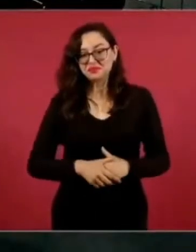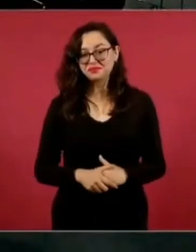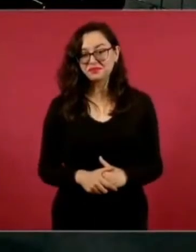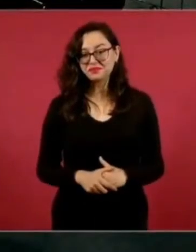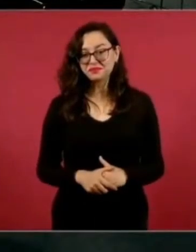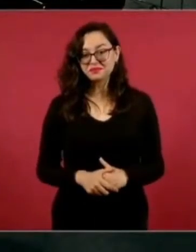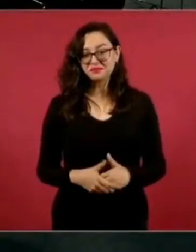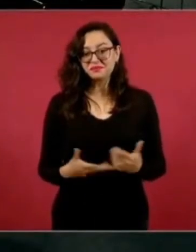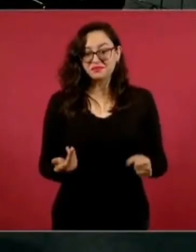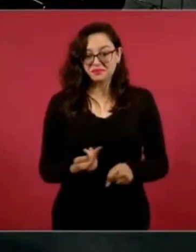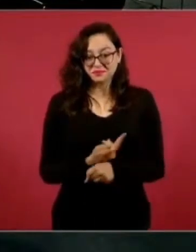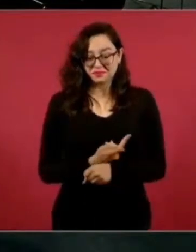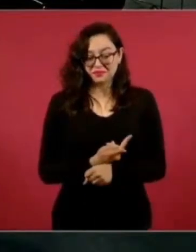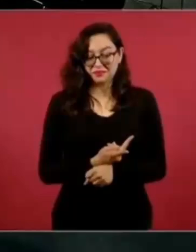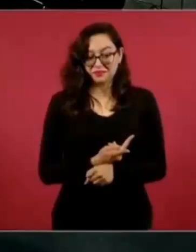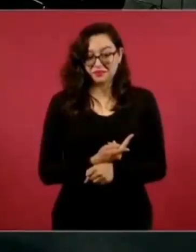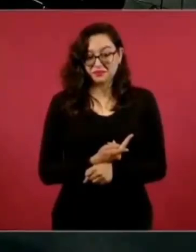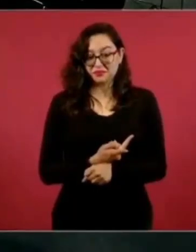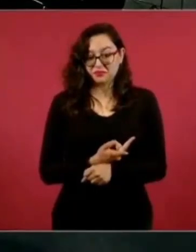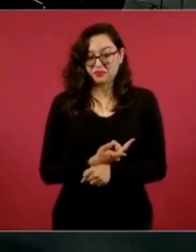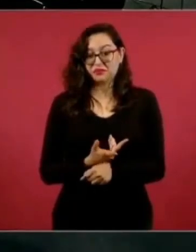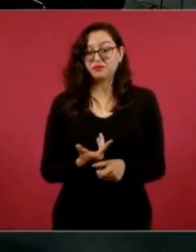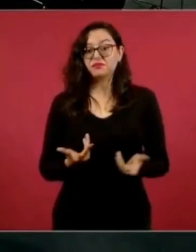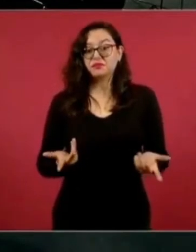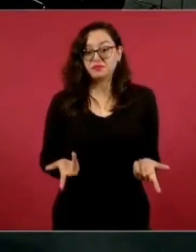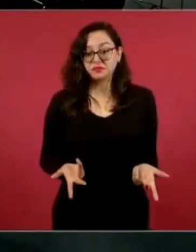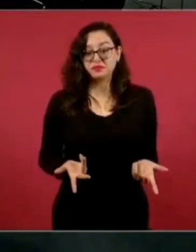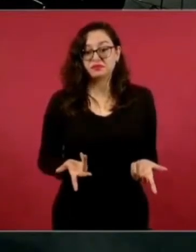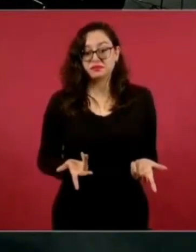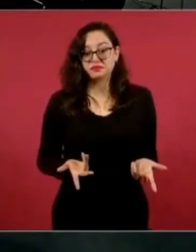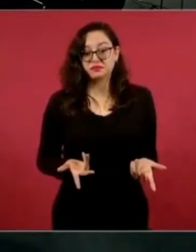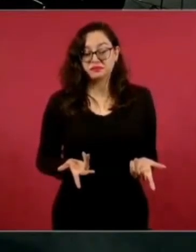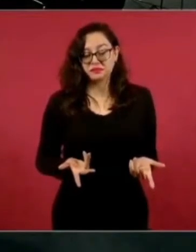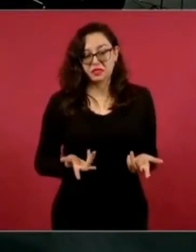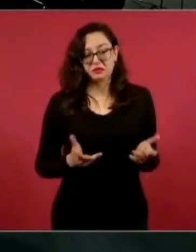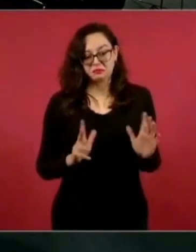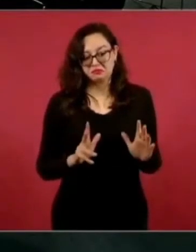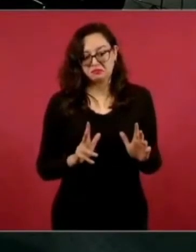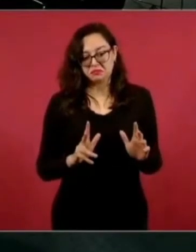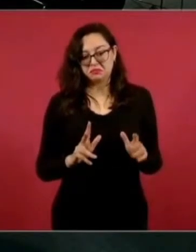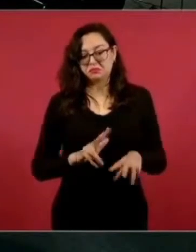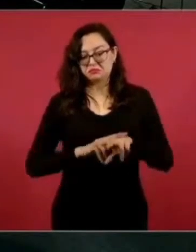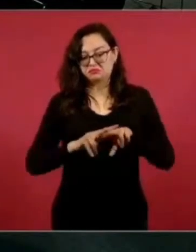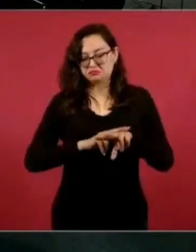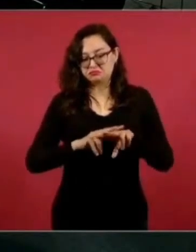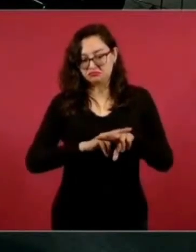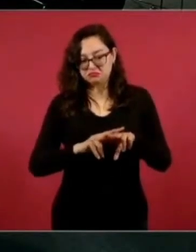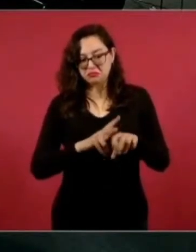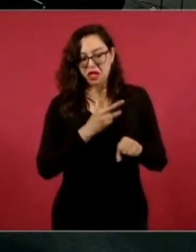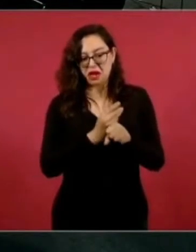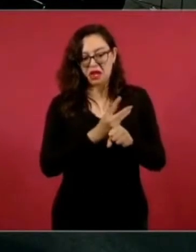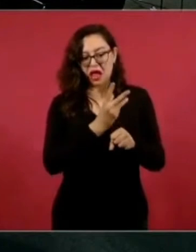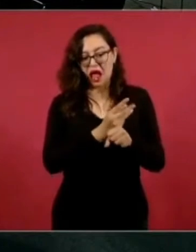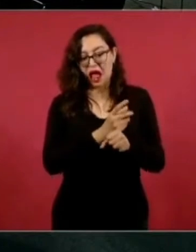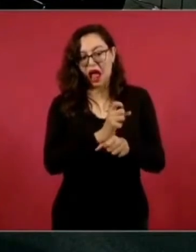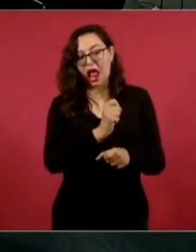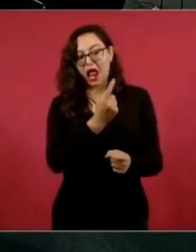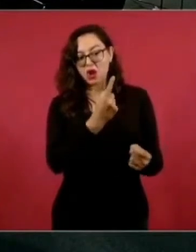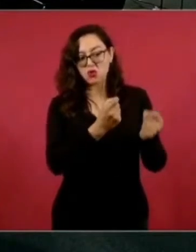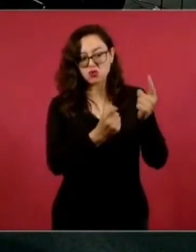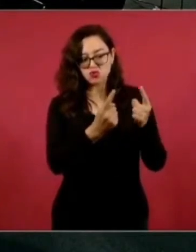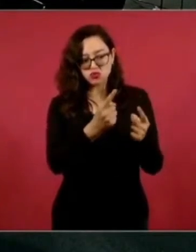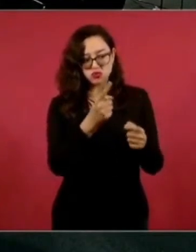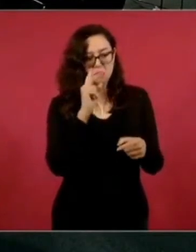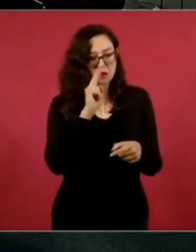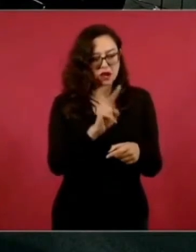invadidos, va a haber partes donde no va haber problema, hay otros en donde ya hay invasión, hay que hacer